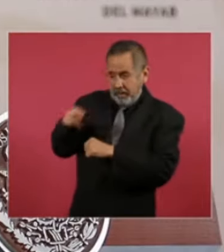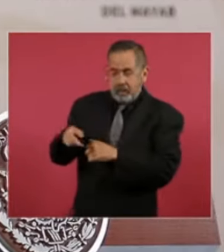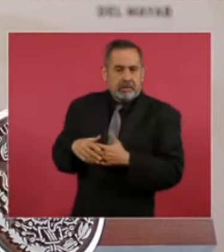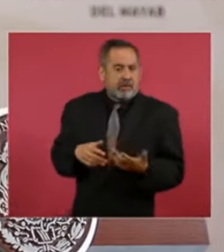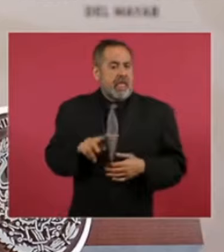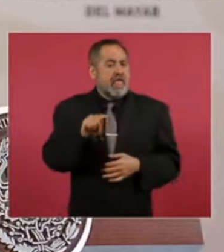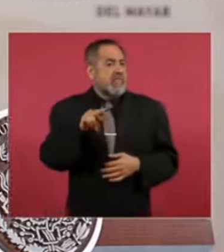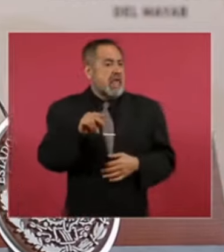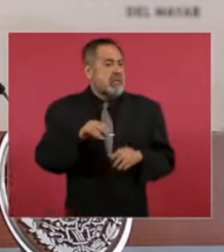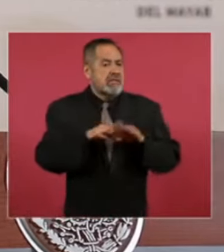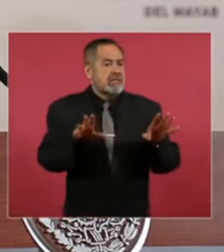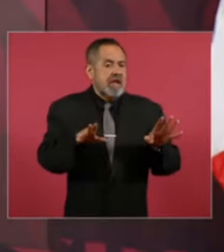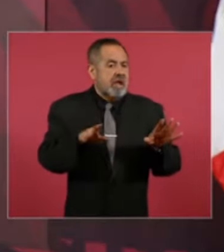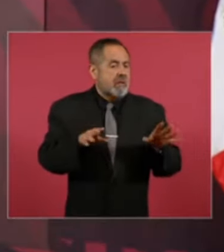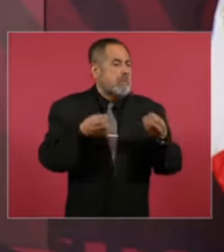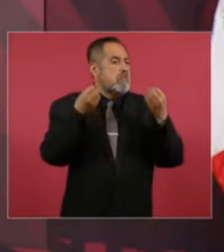perder credibilidad